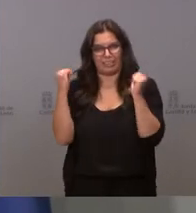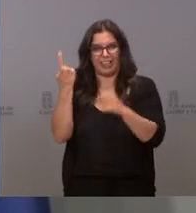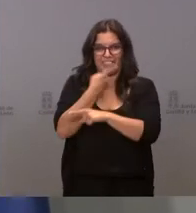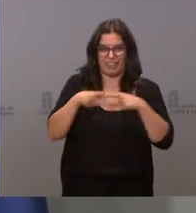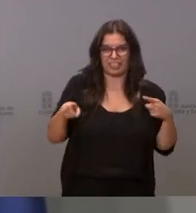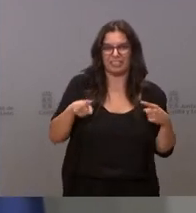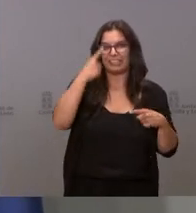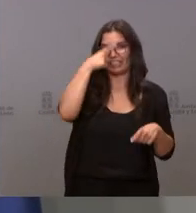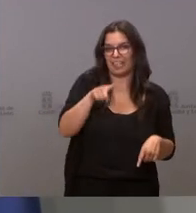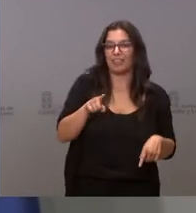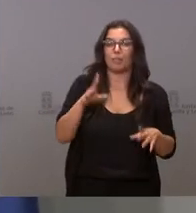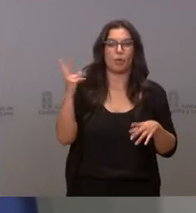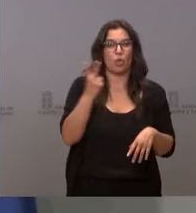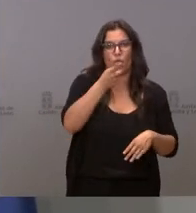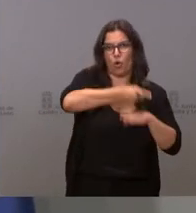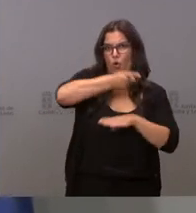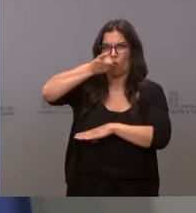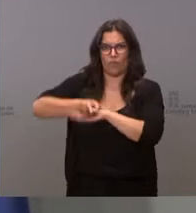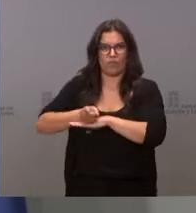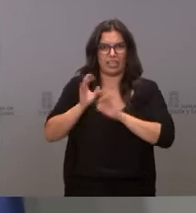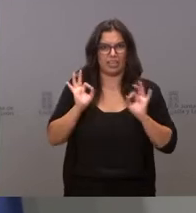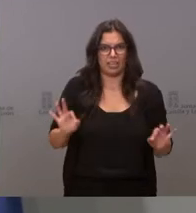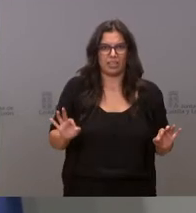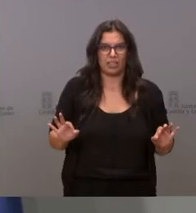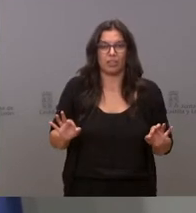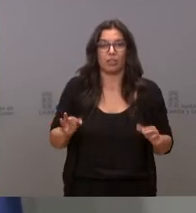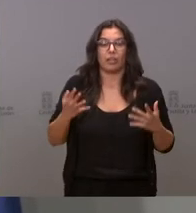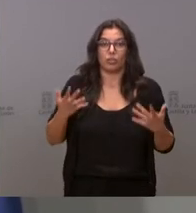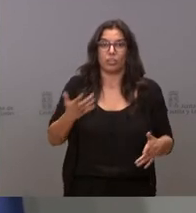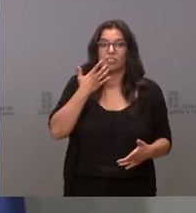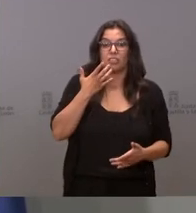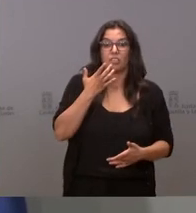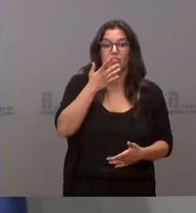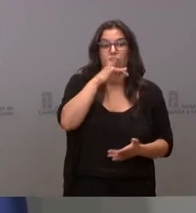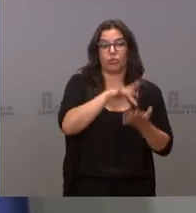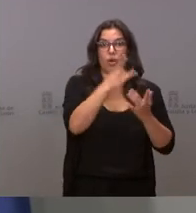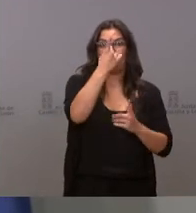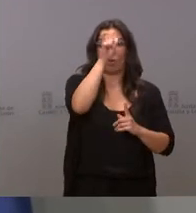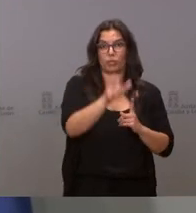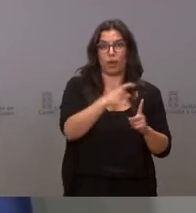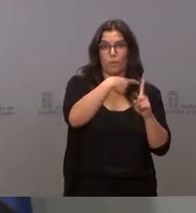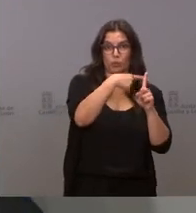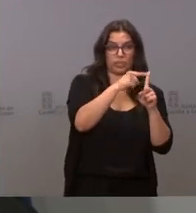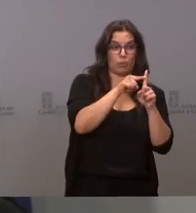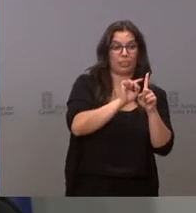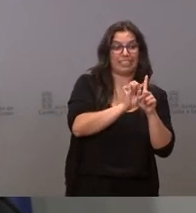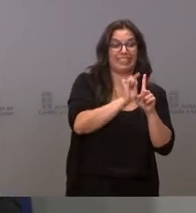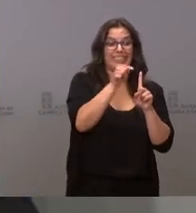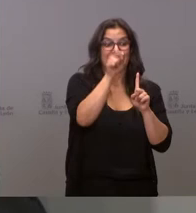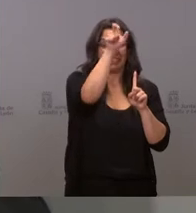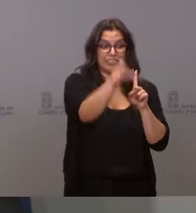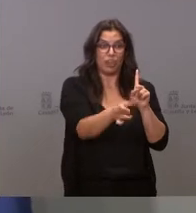son obligados. Por tanto, quien ha estado en un contacto estrecho, independientemente